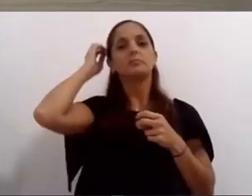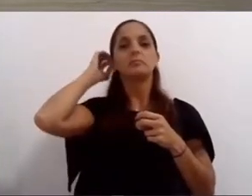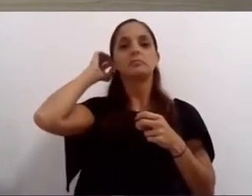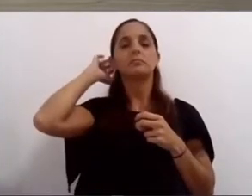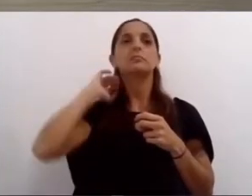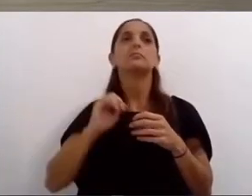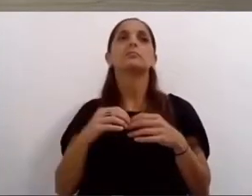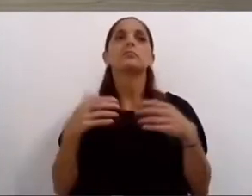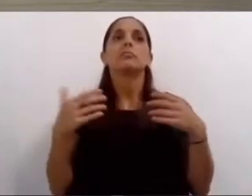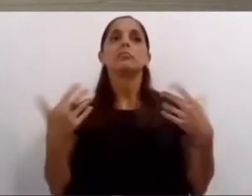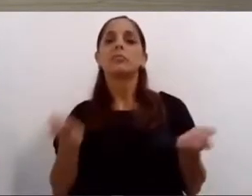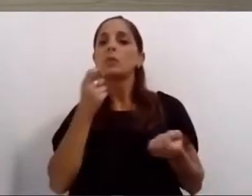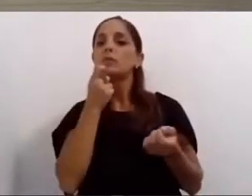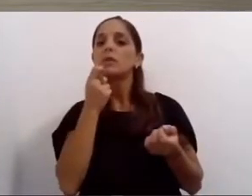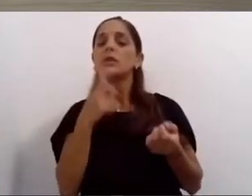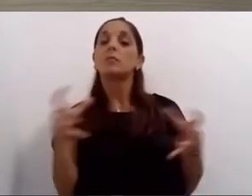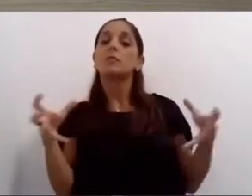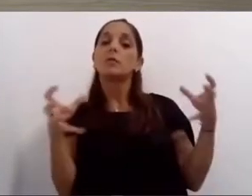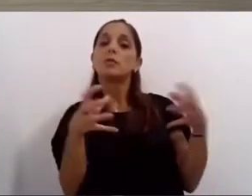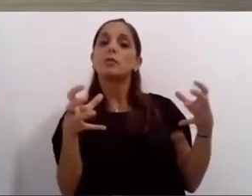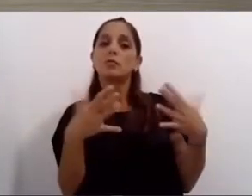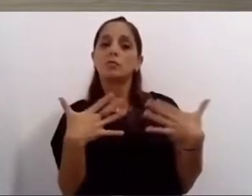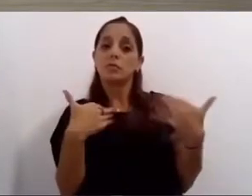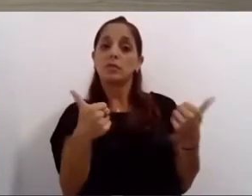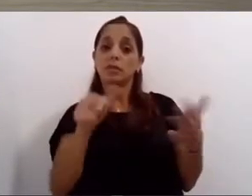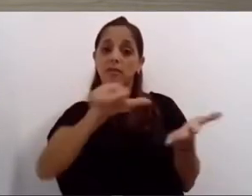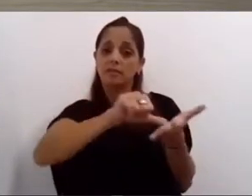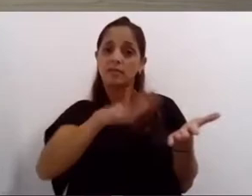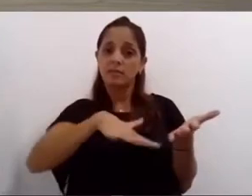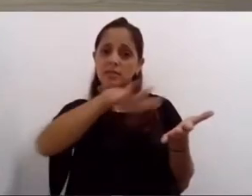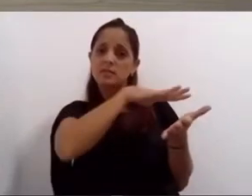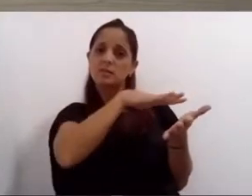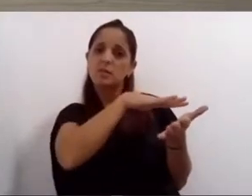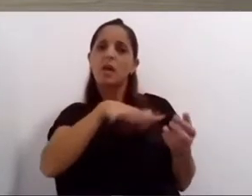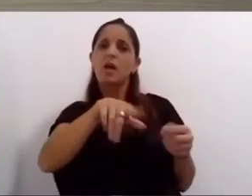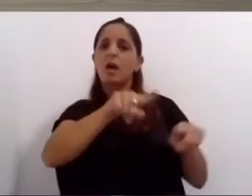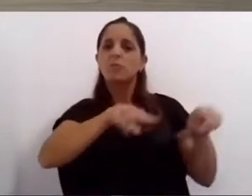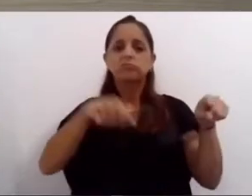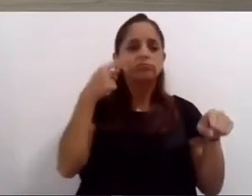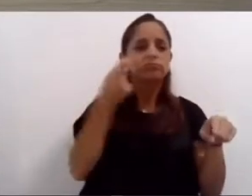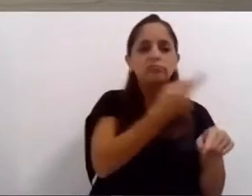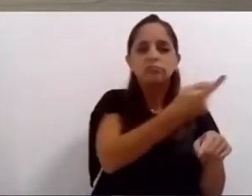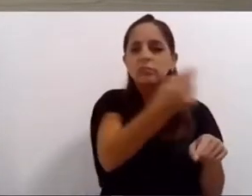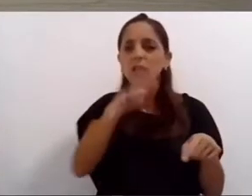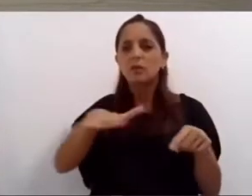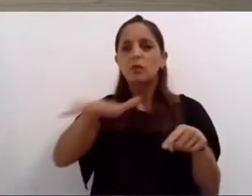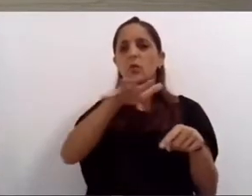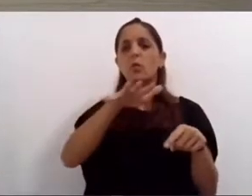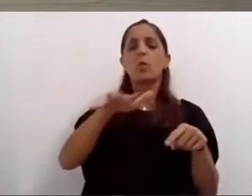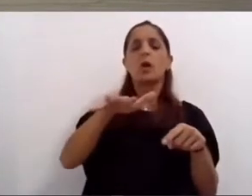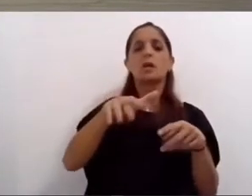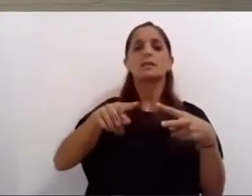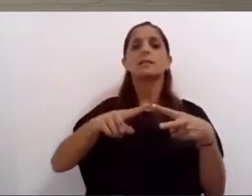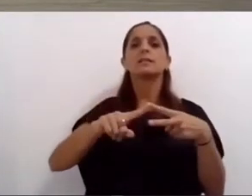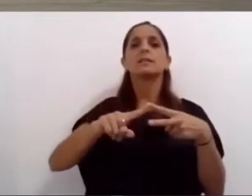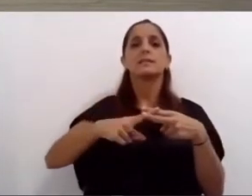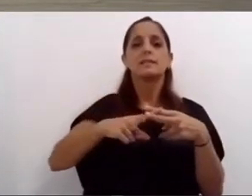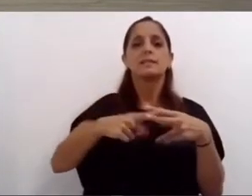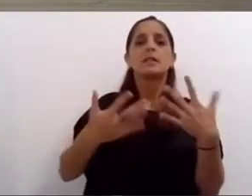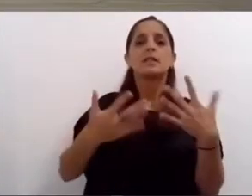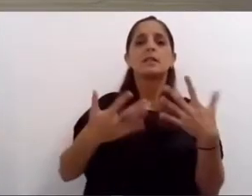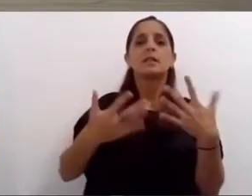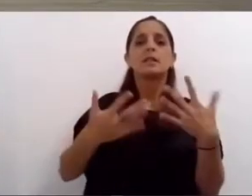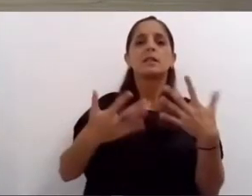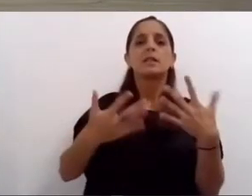obras públicas y defensa civil realizamos sectores críticos y anegamientos espontáneos dirigiendo allí cuadrillas para dar respuesta rápida